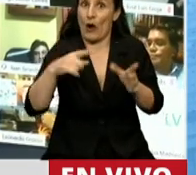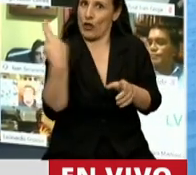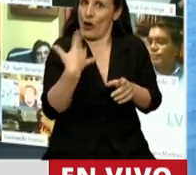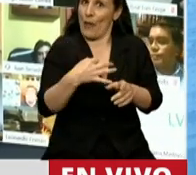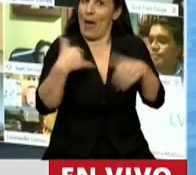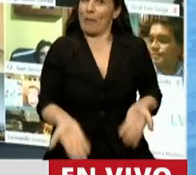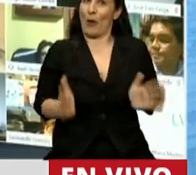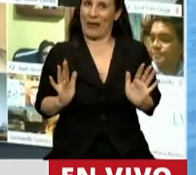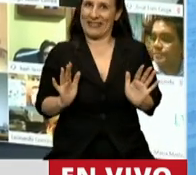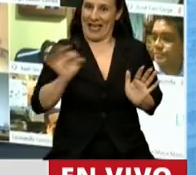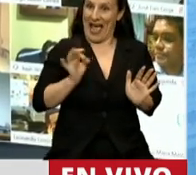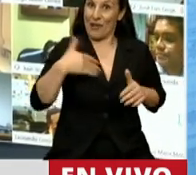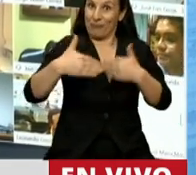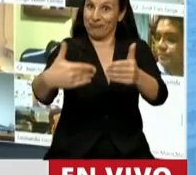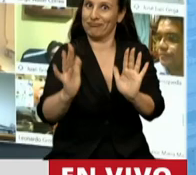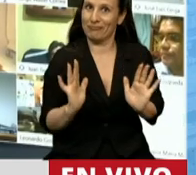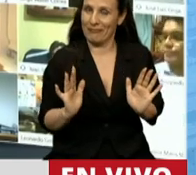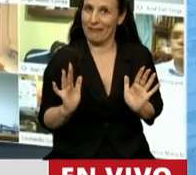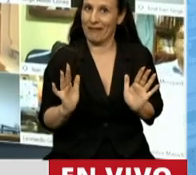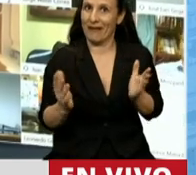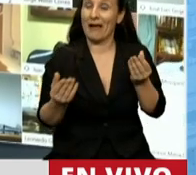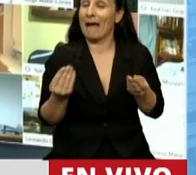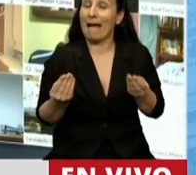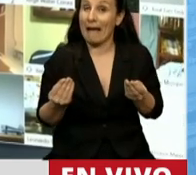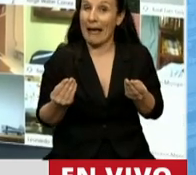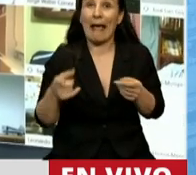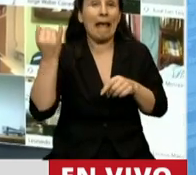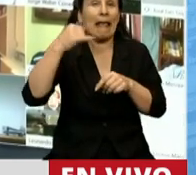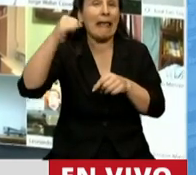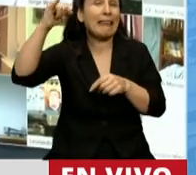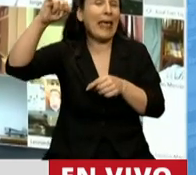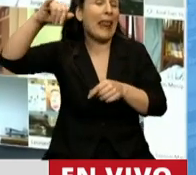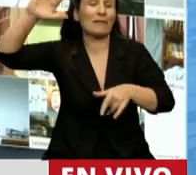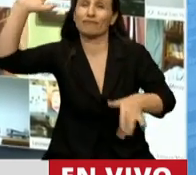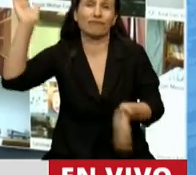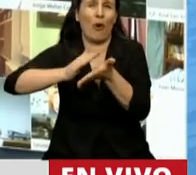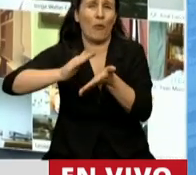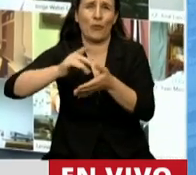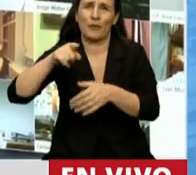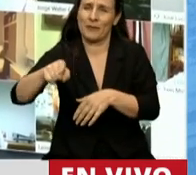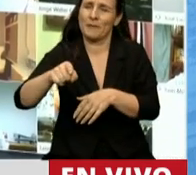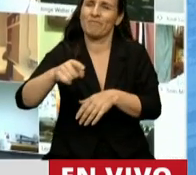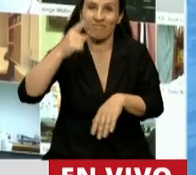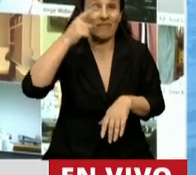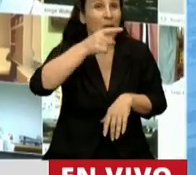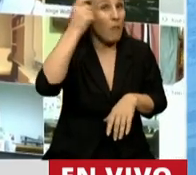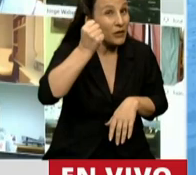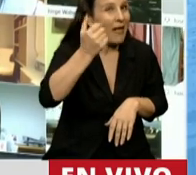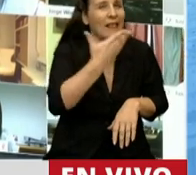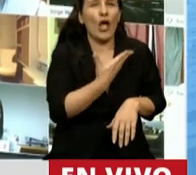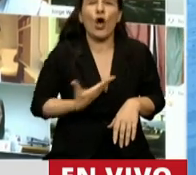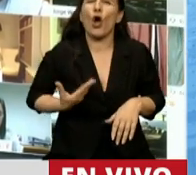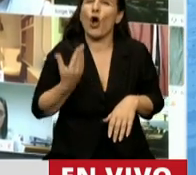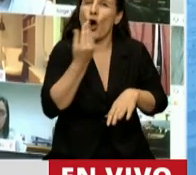en los próximos años, con una muy baja carga de intereses de la deuda. Y quiero que el gobierno sepa que nosotros